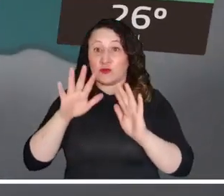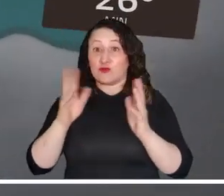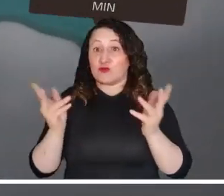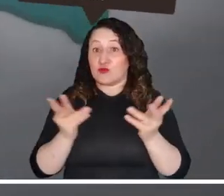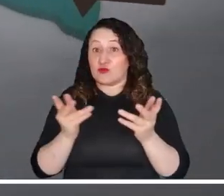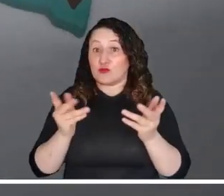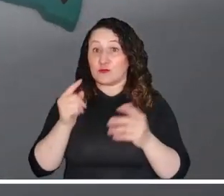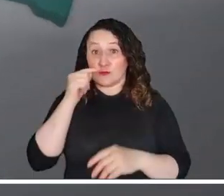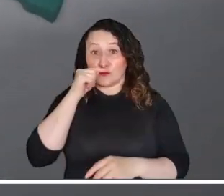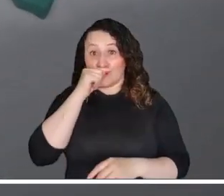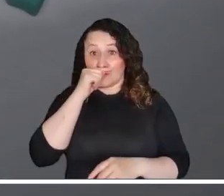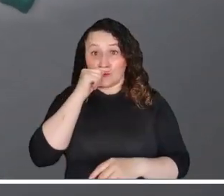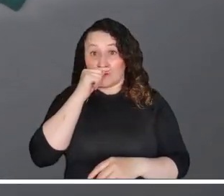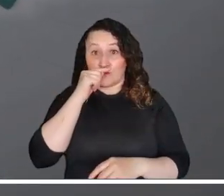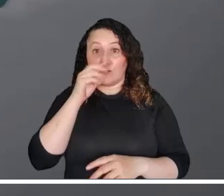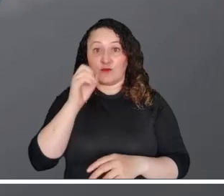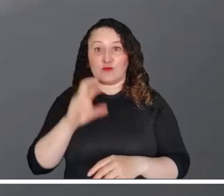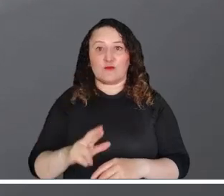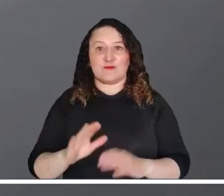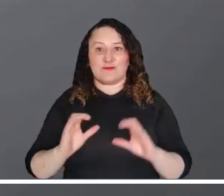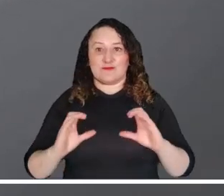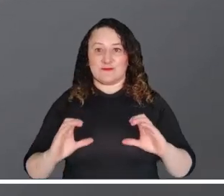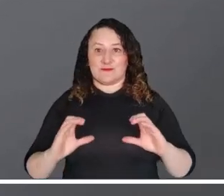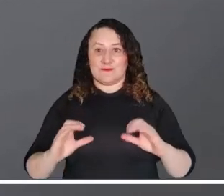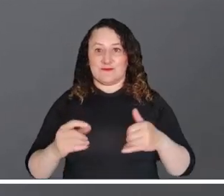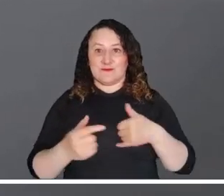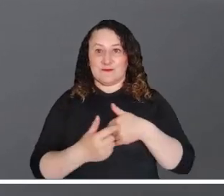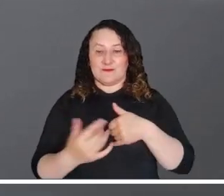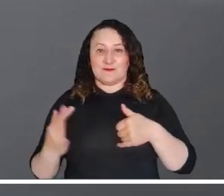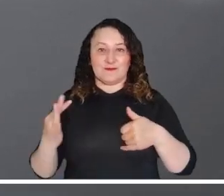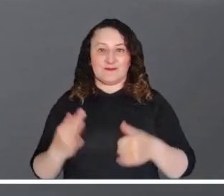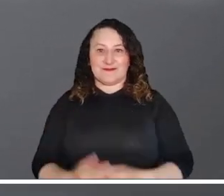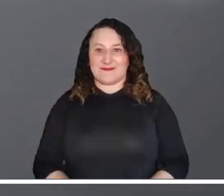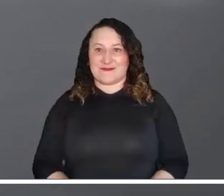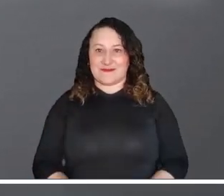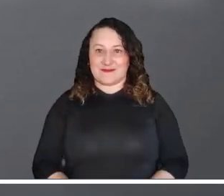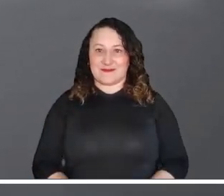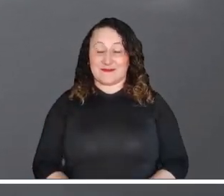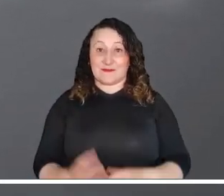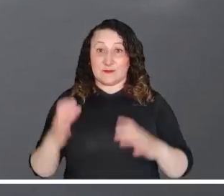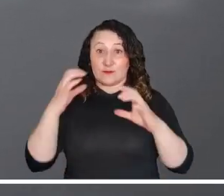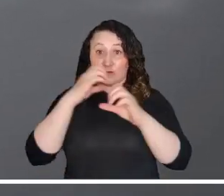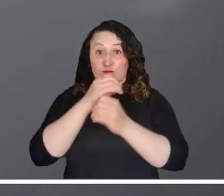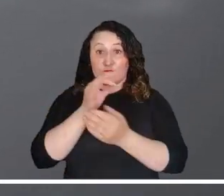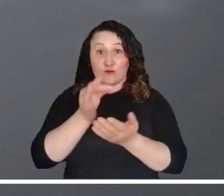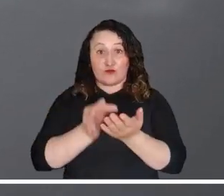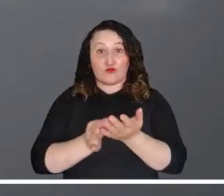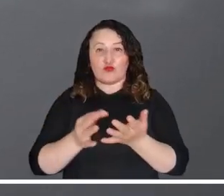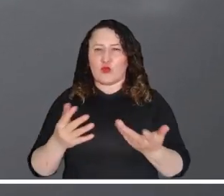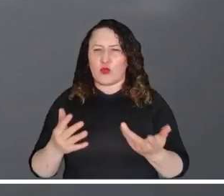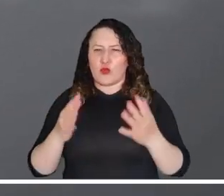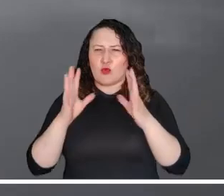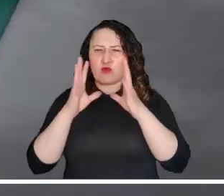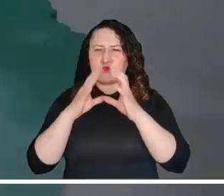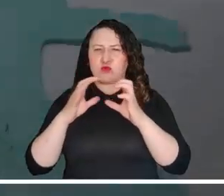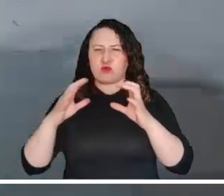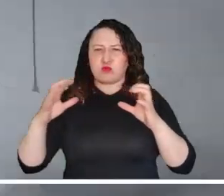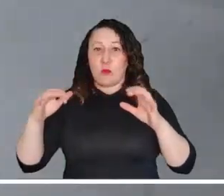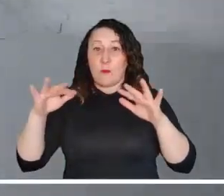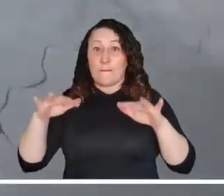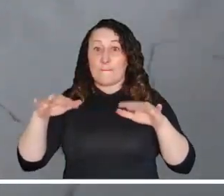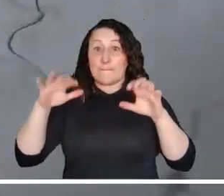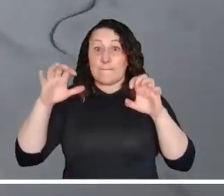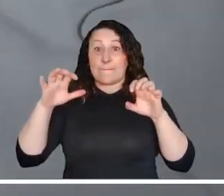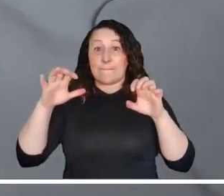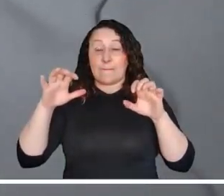bajo la influencia de lluvias ligeras, particularmente en Amazonas y sur de Caquetá y Guaviare. La noche